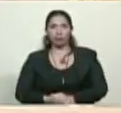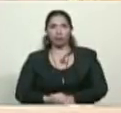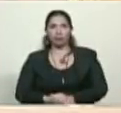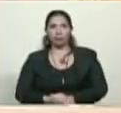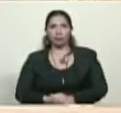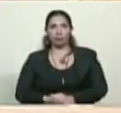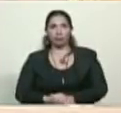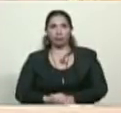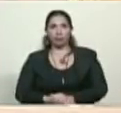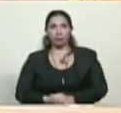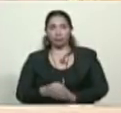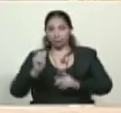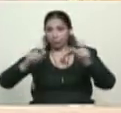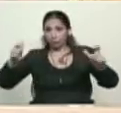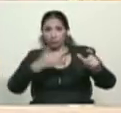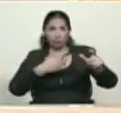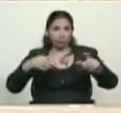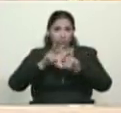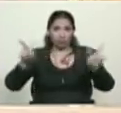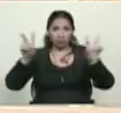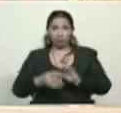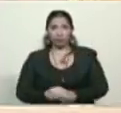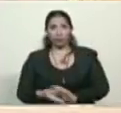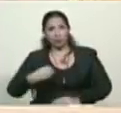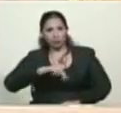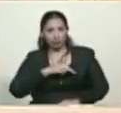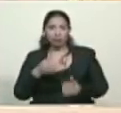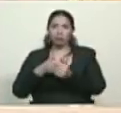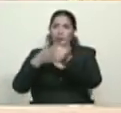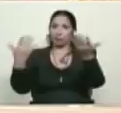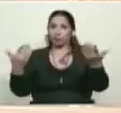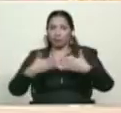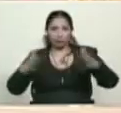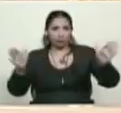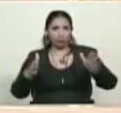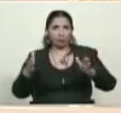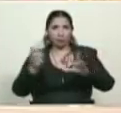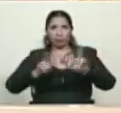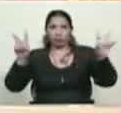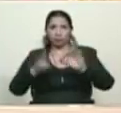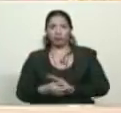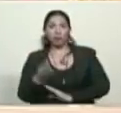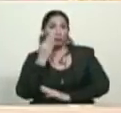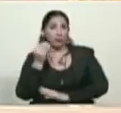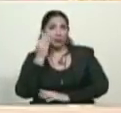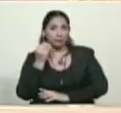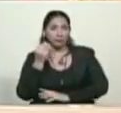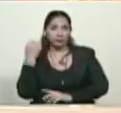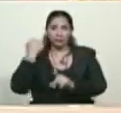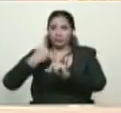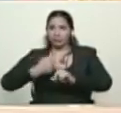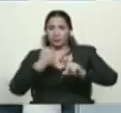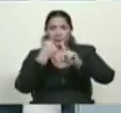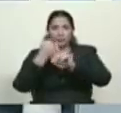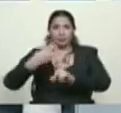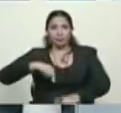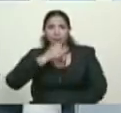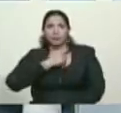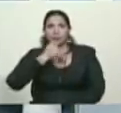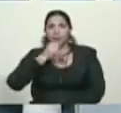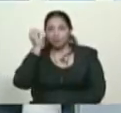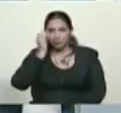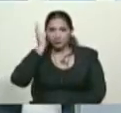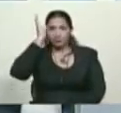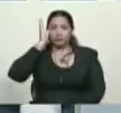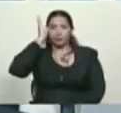Los vecinos quieren paz y nosotros vamos a garantizarles la paz. Ustedes saben que tenemos experiencia en esta lucha y tenemos la paciencia y la capacidad